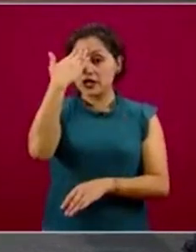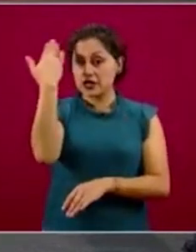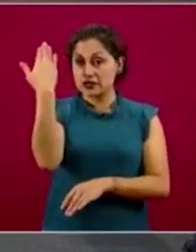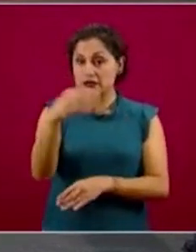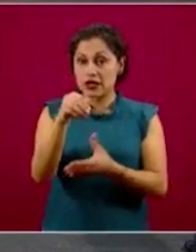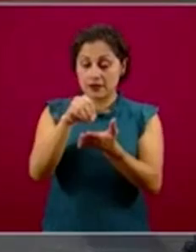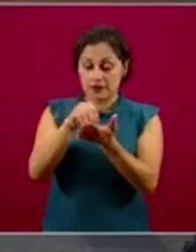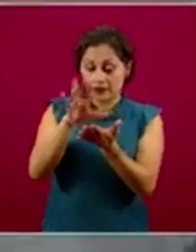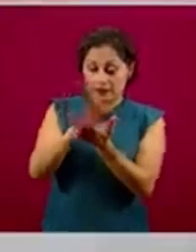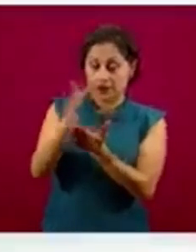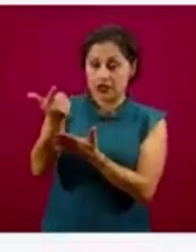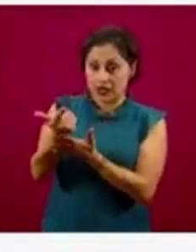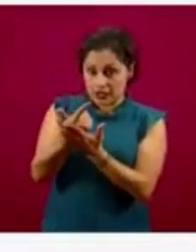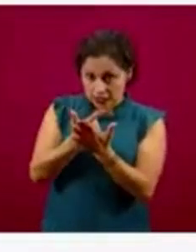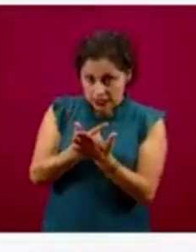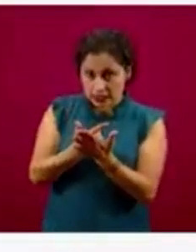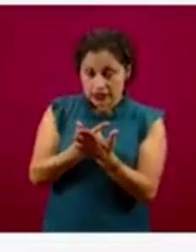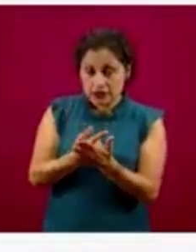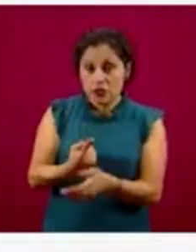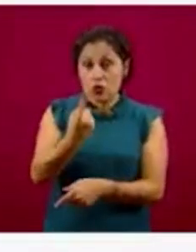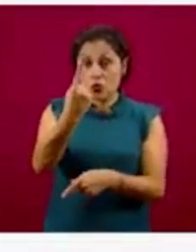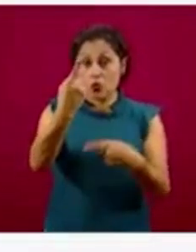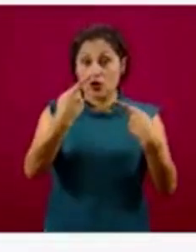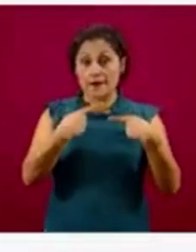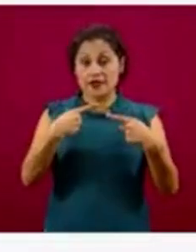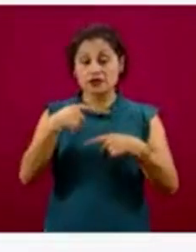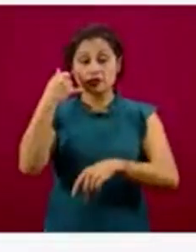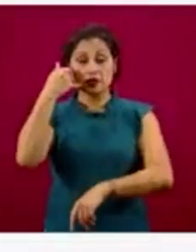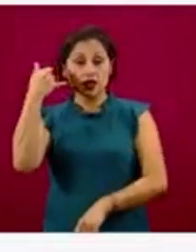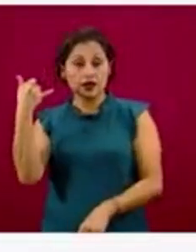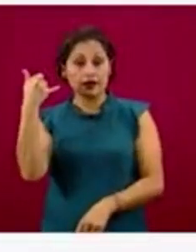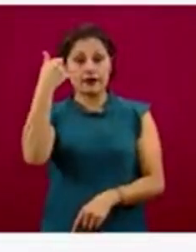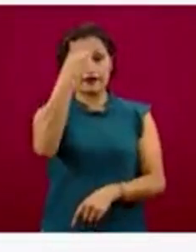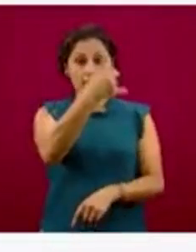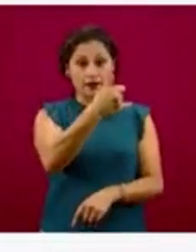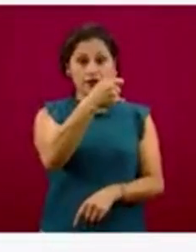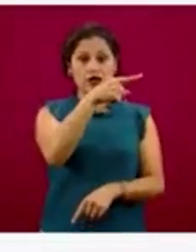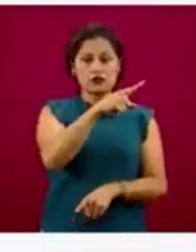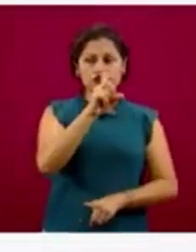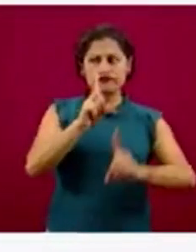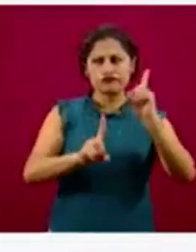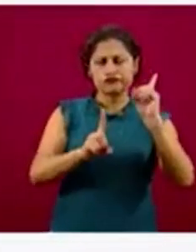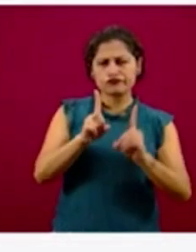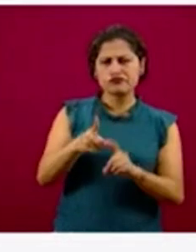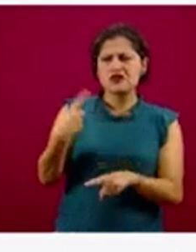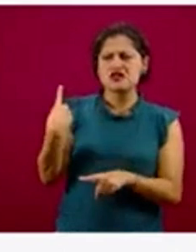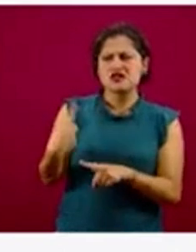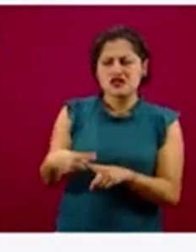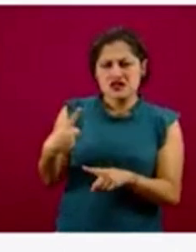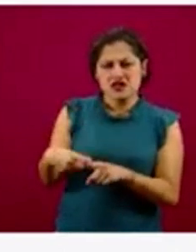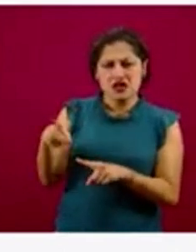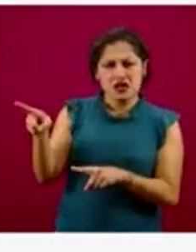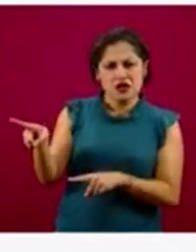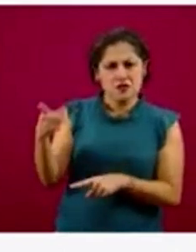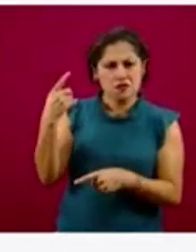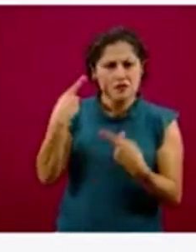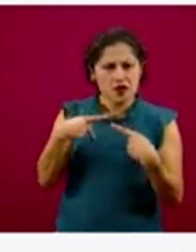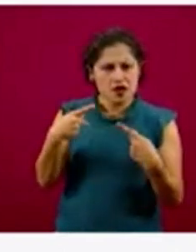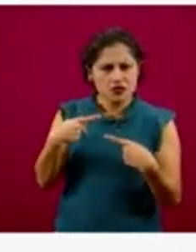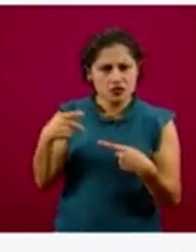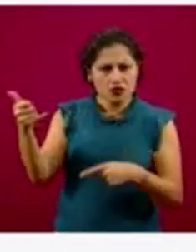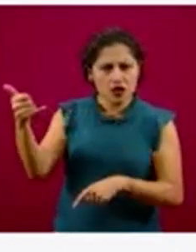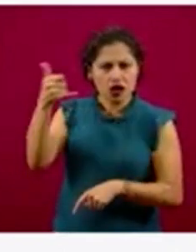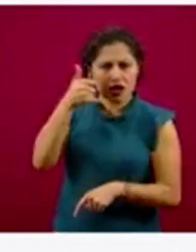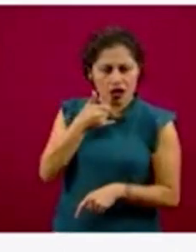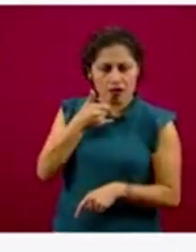alguien te llama, puede, verificar la identidad de esa persona. Queremos ser muy enfáticos,